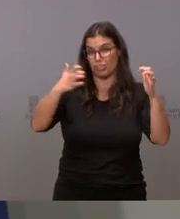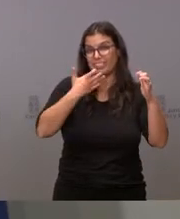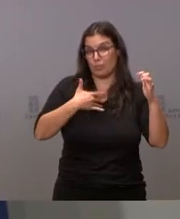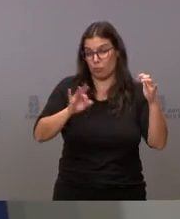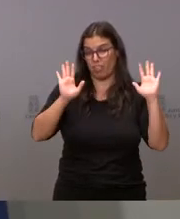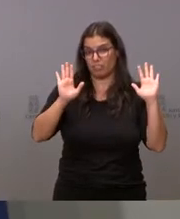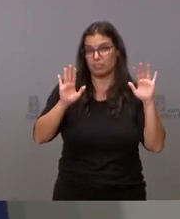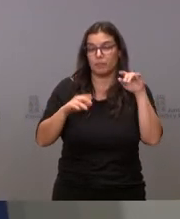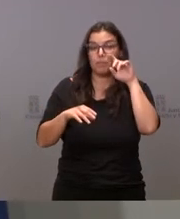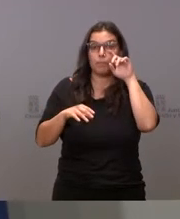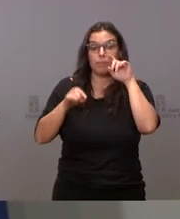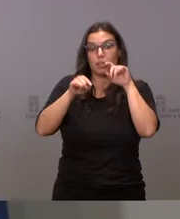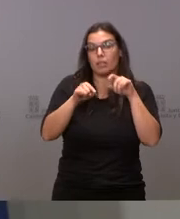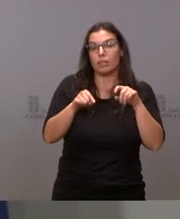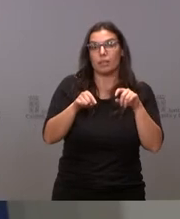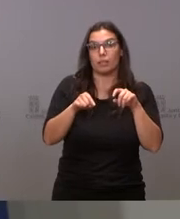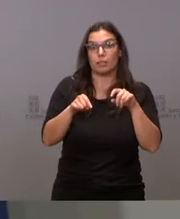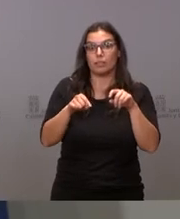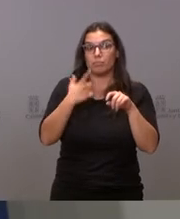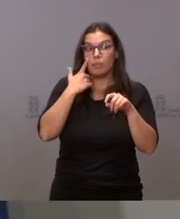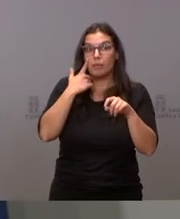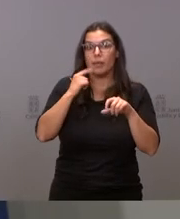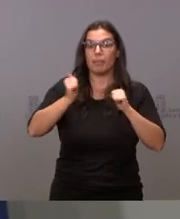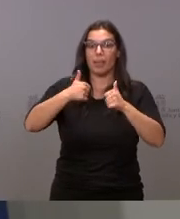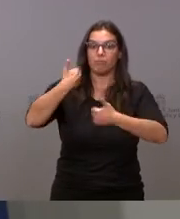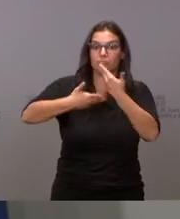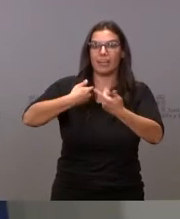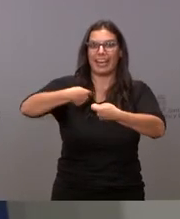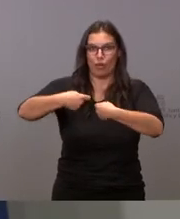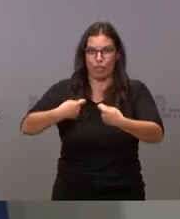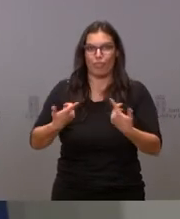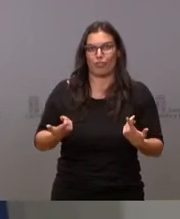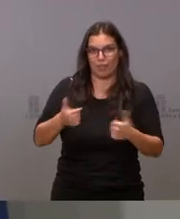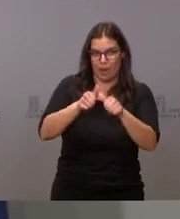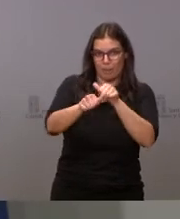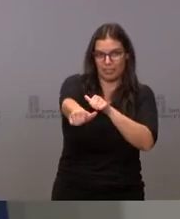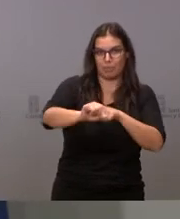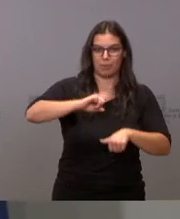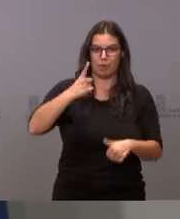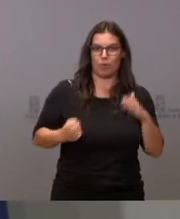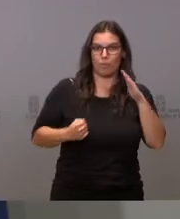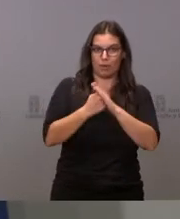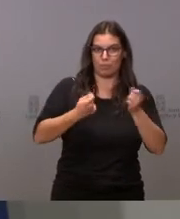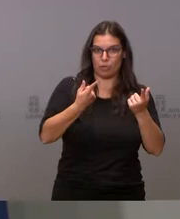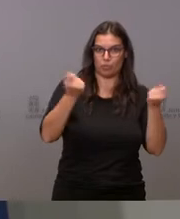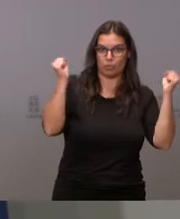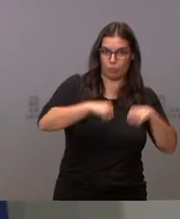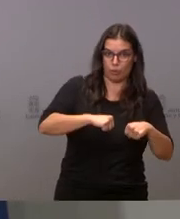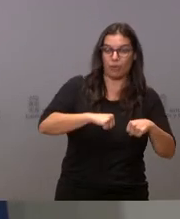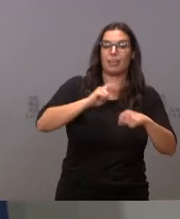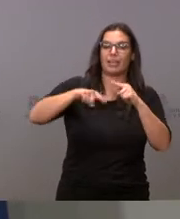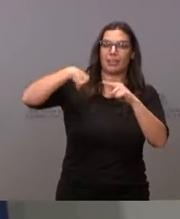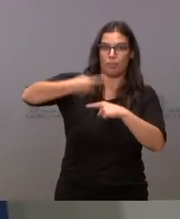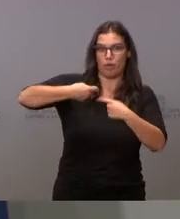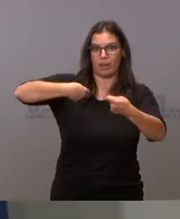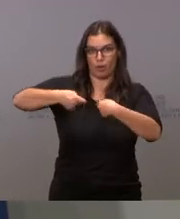y que ese es el momento en el que empezará la negociación. La negociación empieza cuando haya un techo de gastos